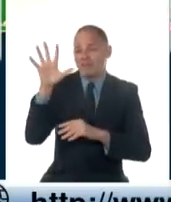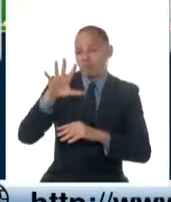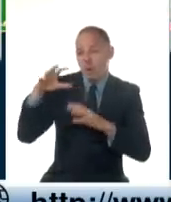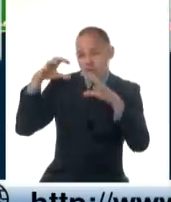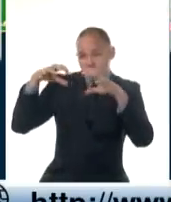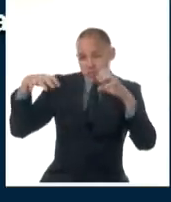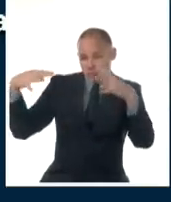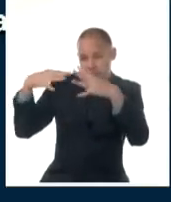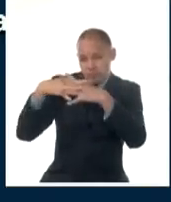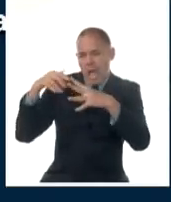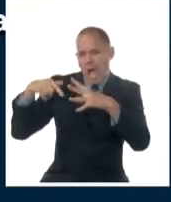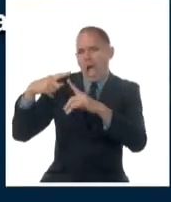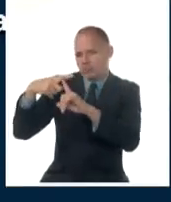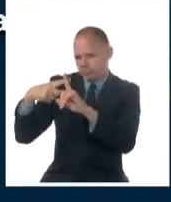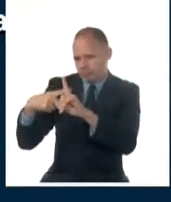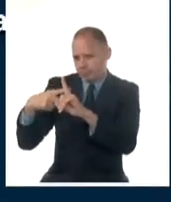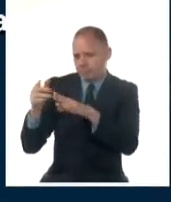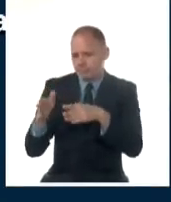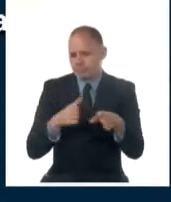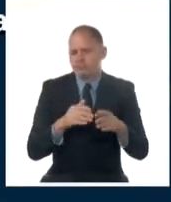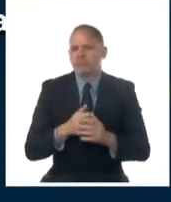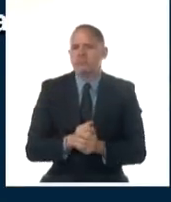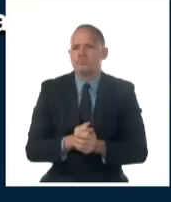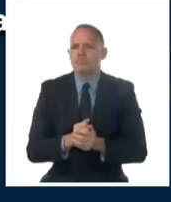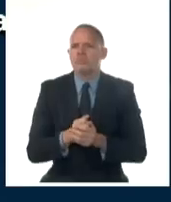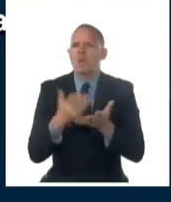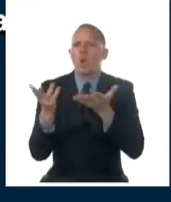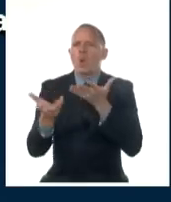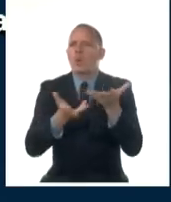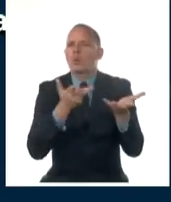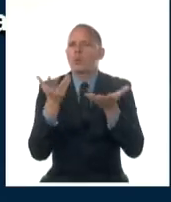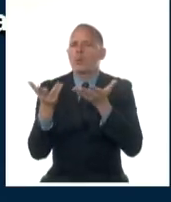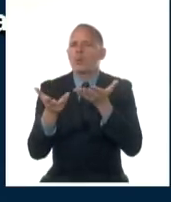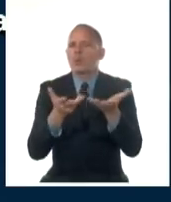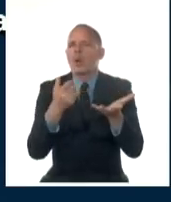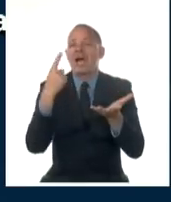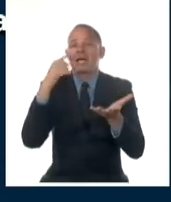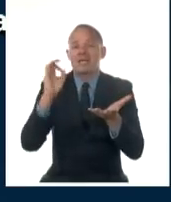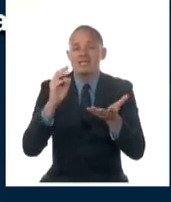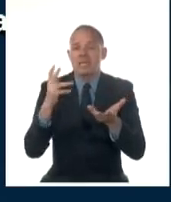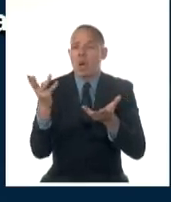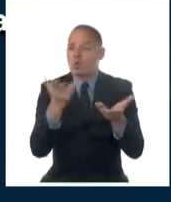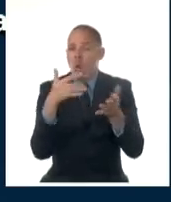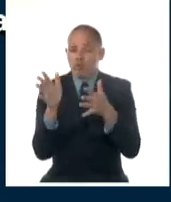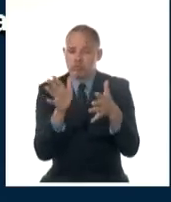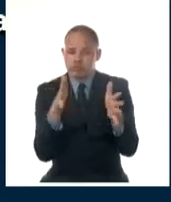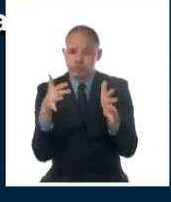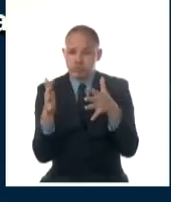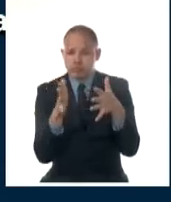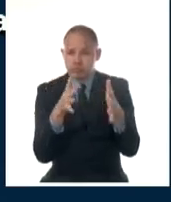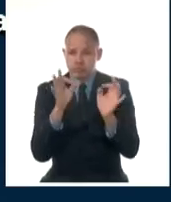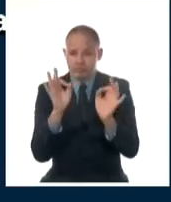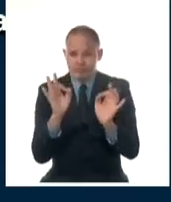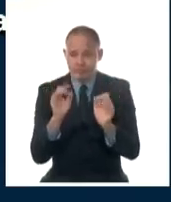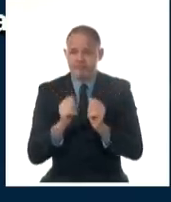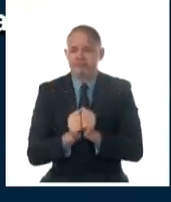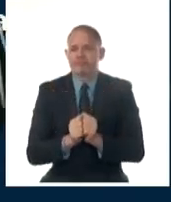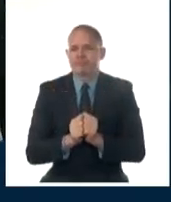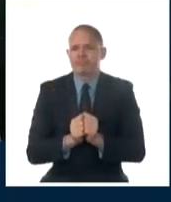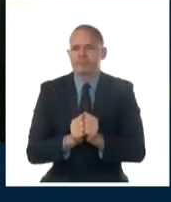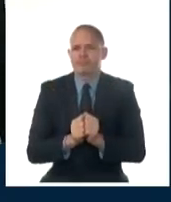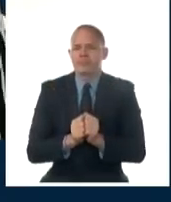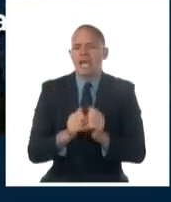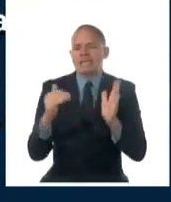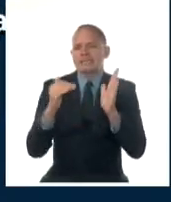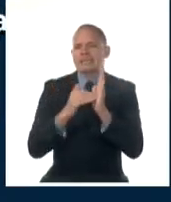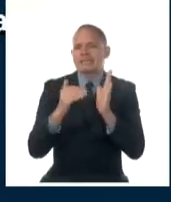nublados y las lluvias. Tendremos que los vientos soplarán del oeste al suroeste en gran parte del país y por